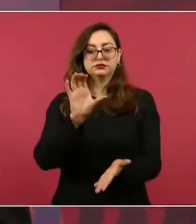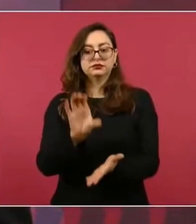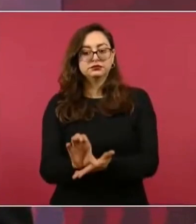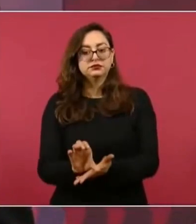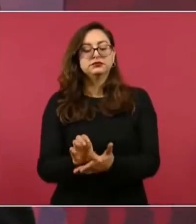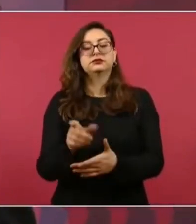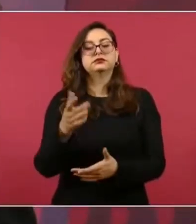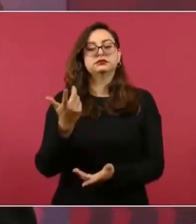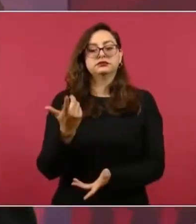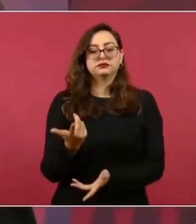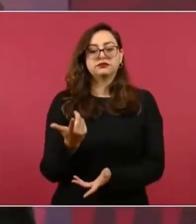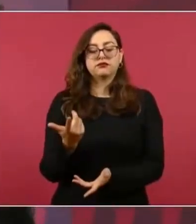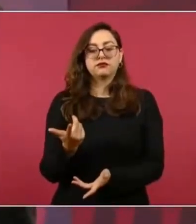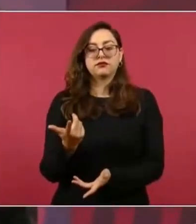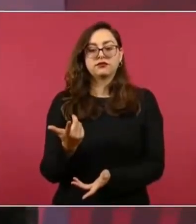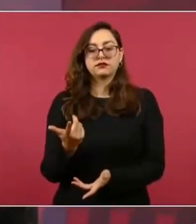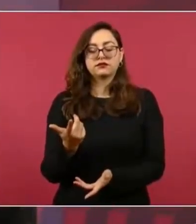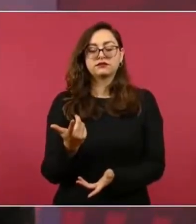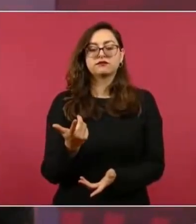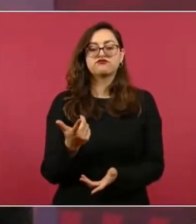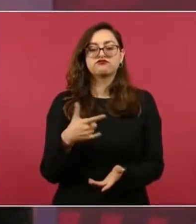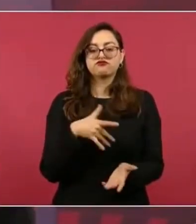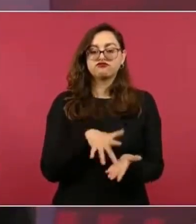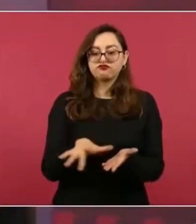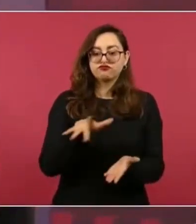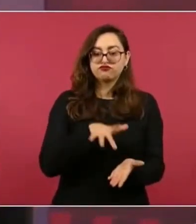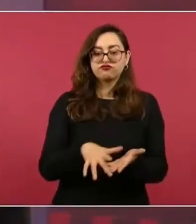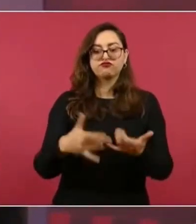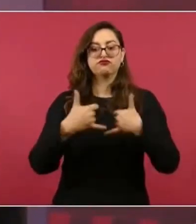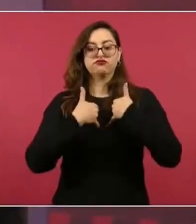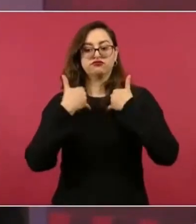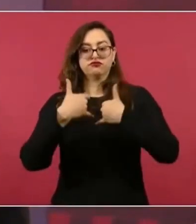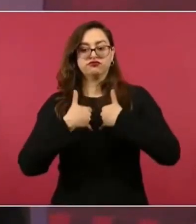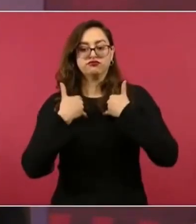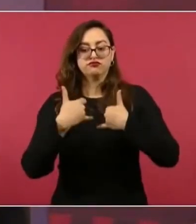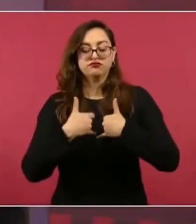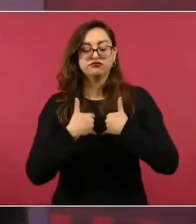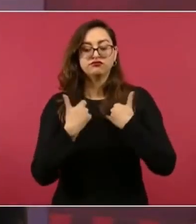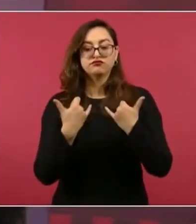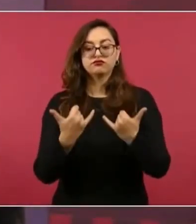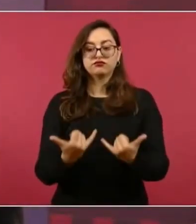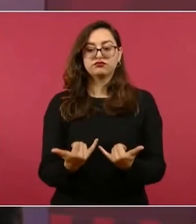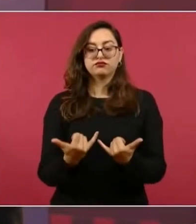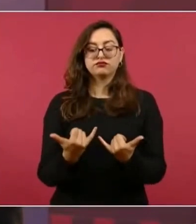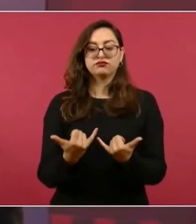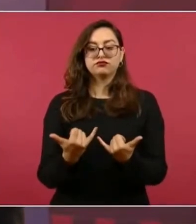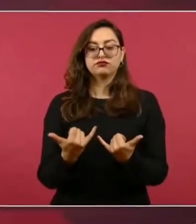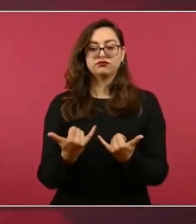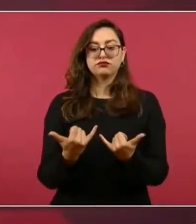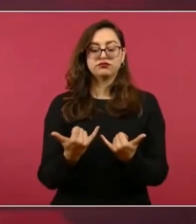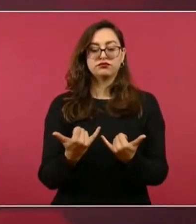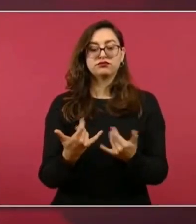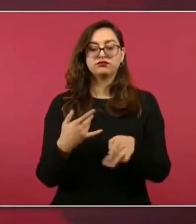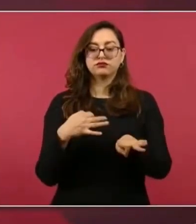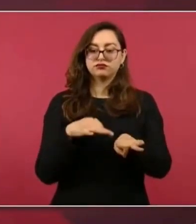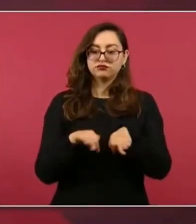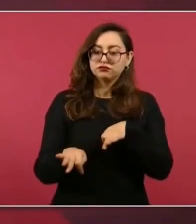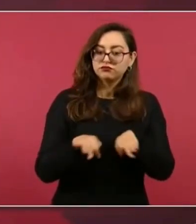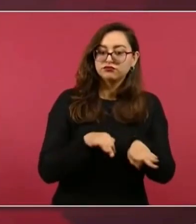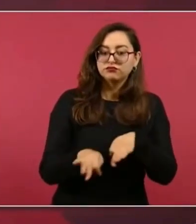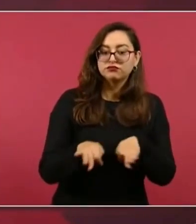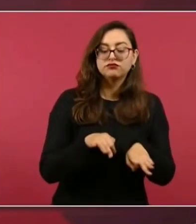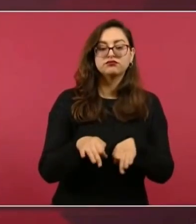los apoyos para los jóvenes que están trabajando como